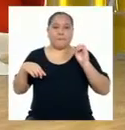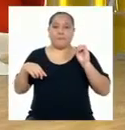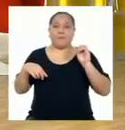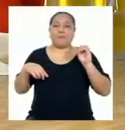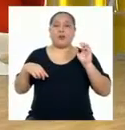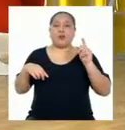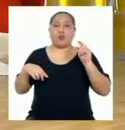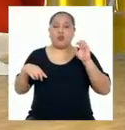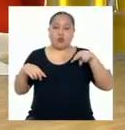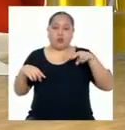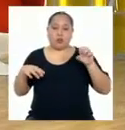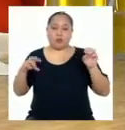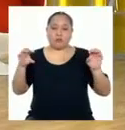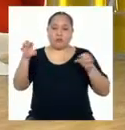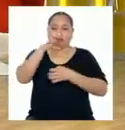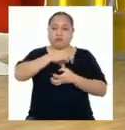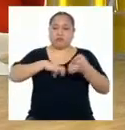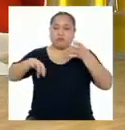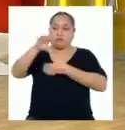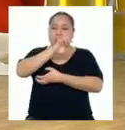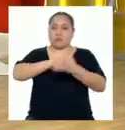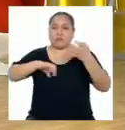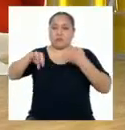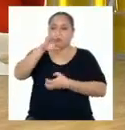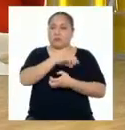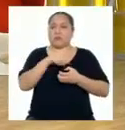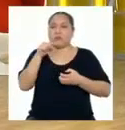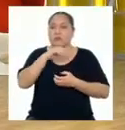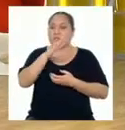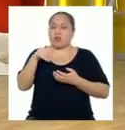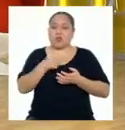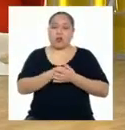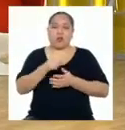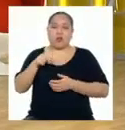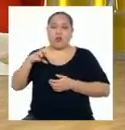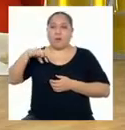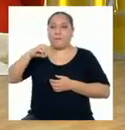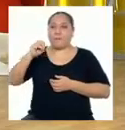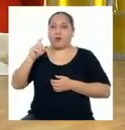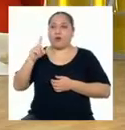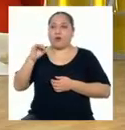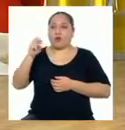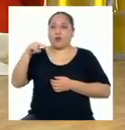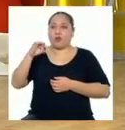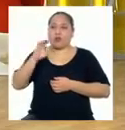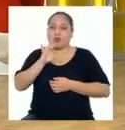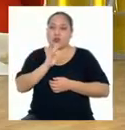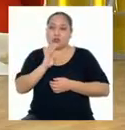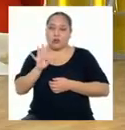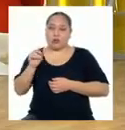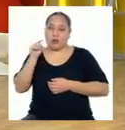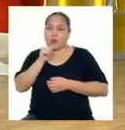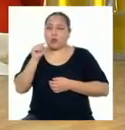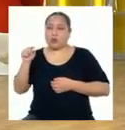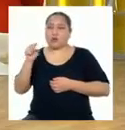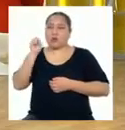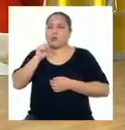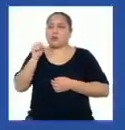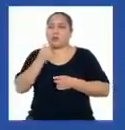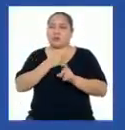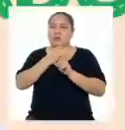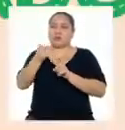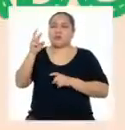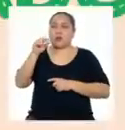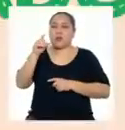isótopos de los elementos más pesados de la tabla periódica A partir del polonio 84 Son mayormente radioactivos